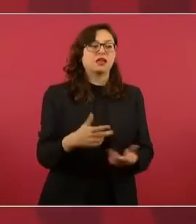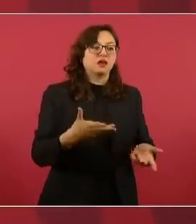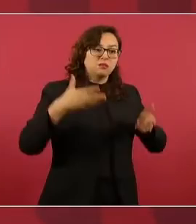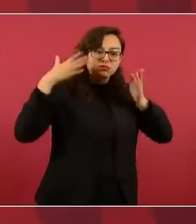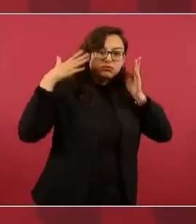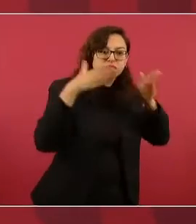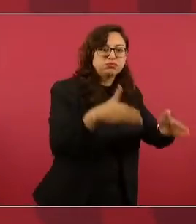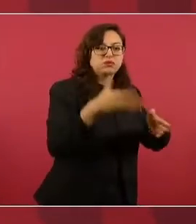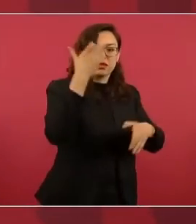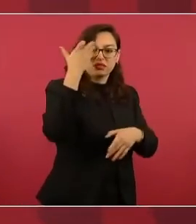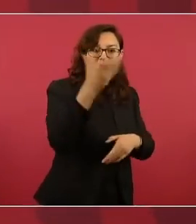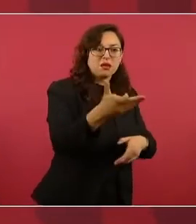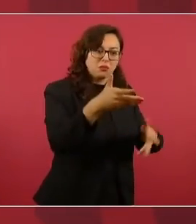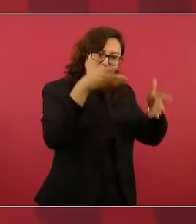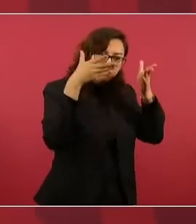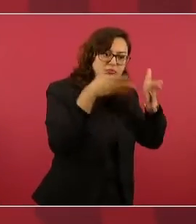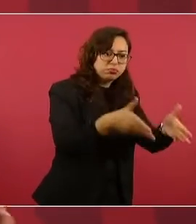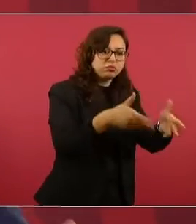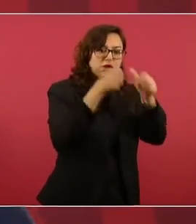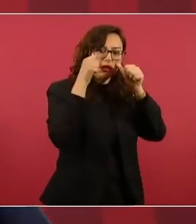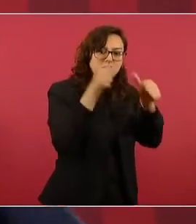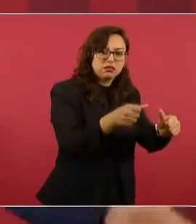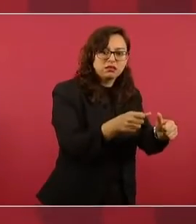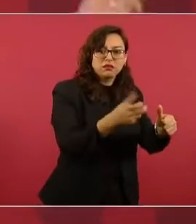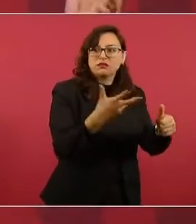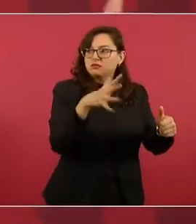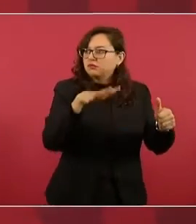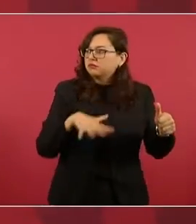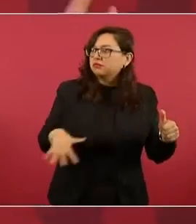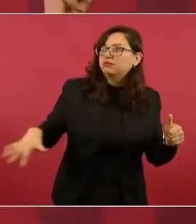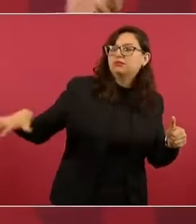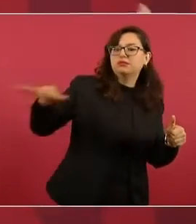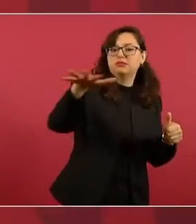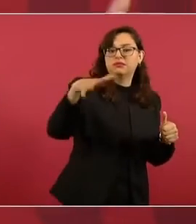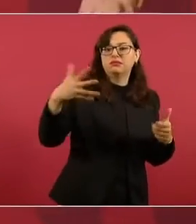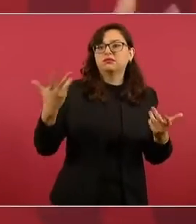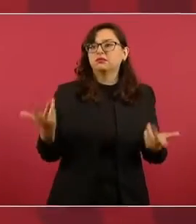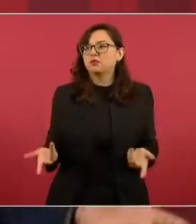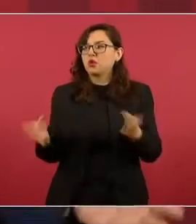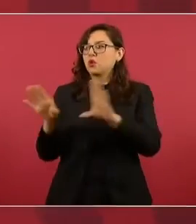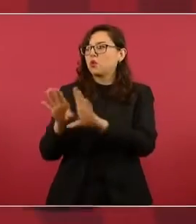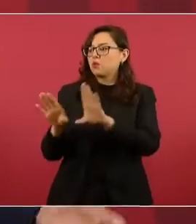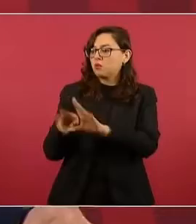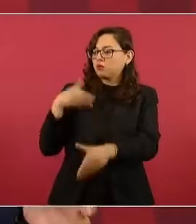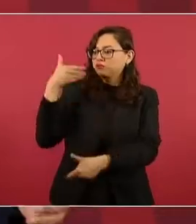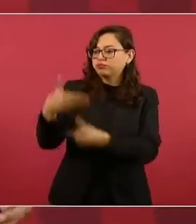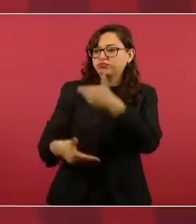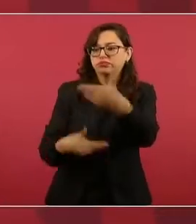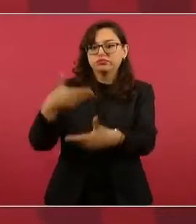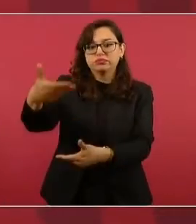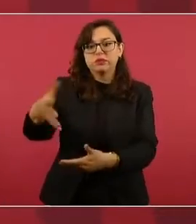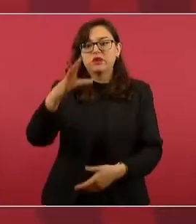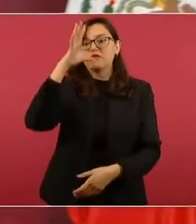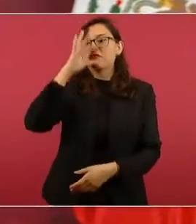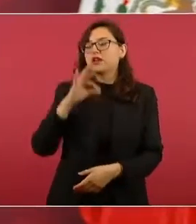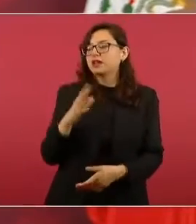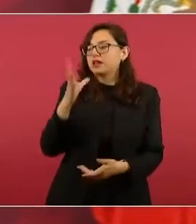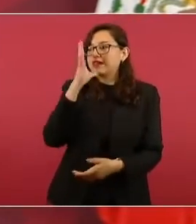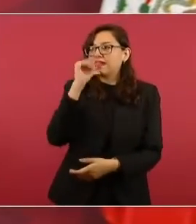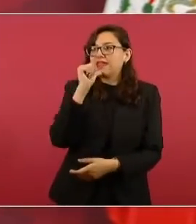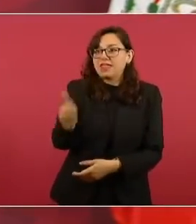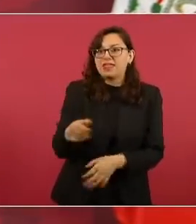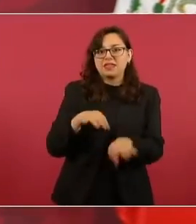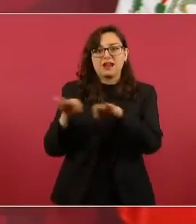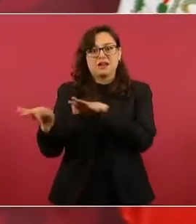si nos llegó la pandemia y nos afectó